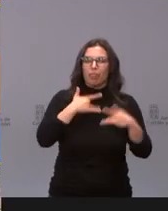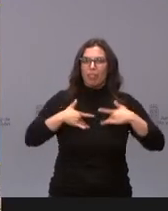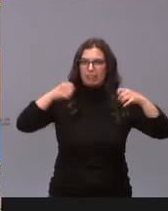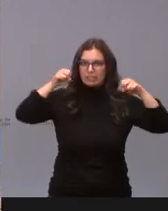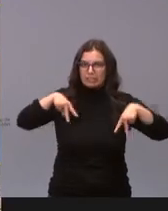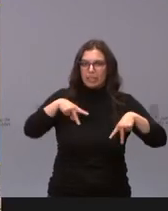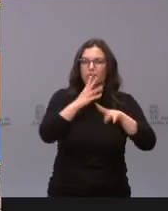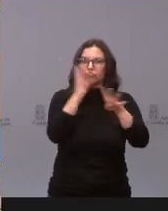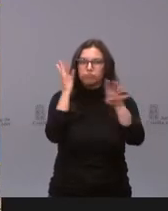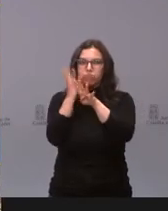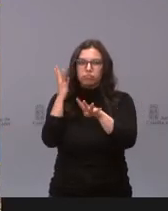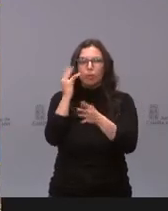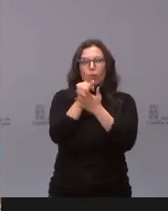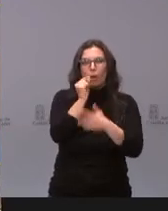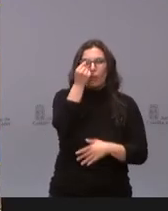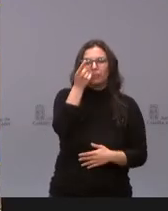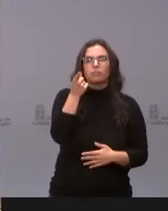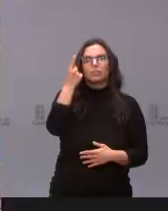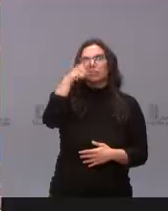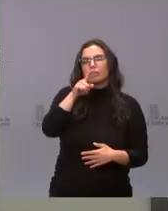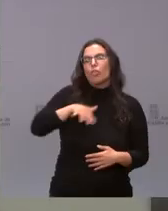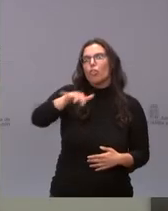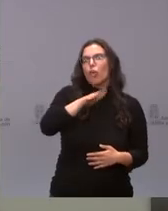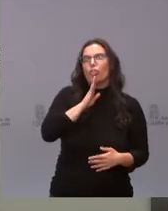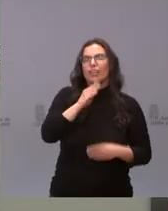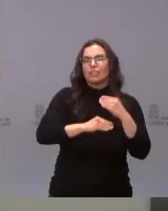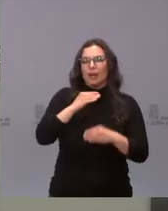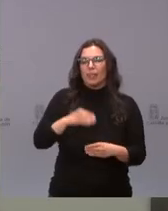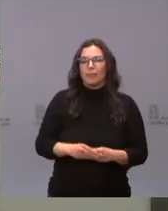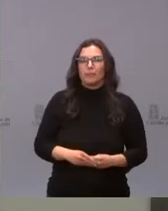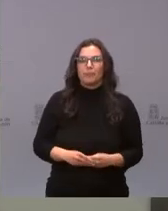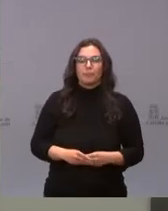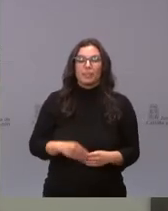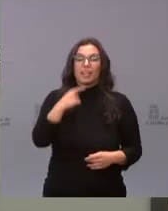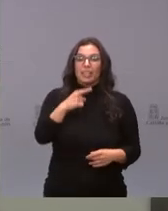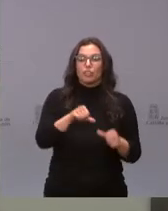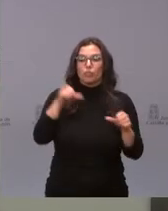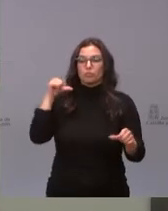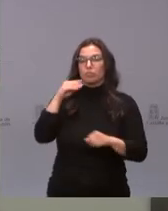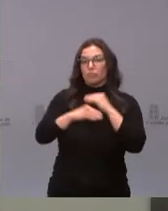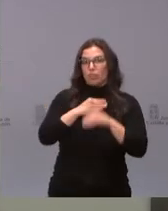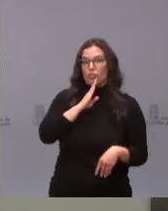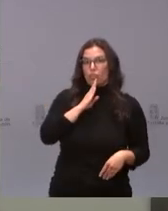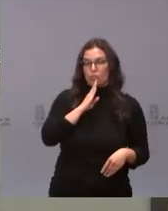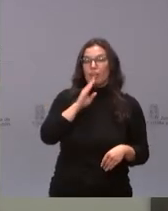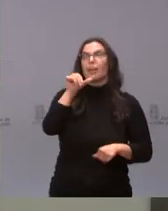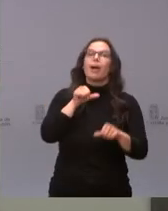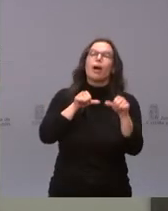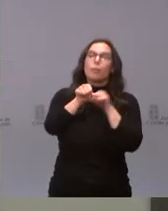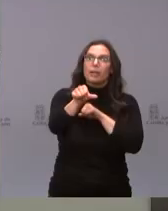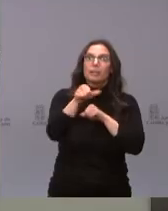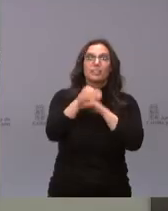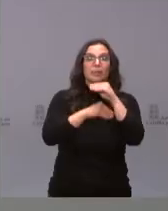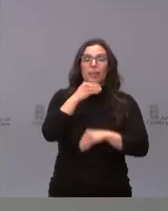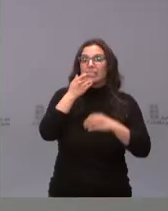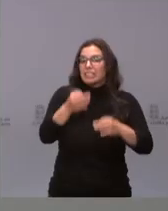esos cribados masivos. Muchas gracias. Bueno, he dicho ya dónde se han realizado los cribados masivos y se van a realizar en todos